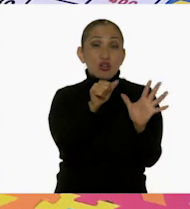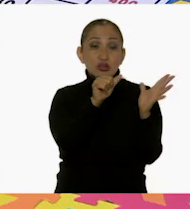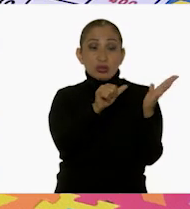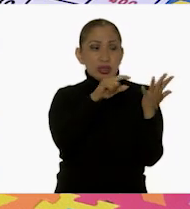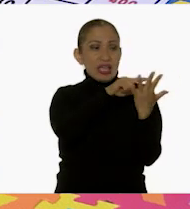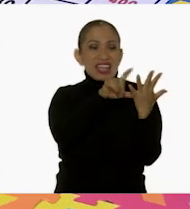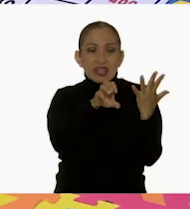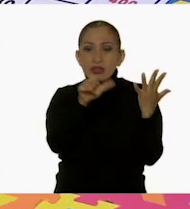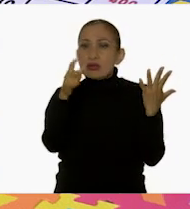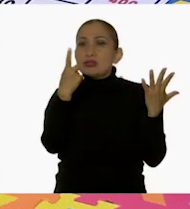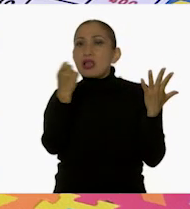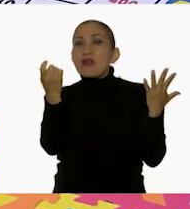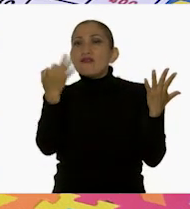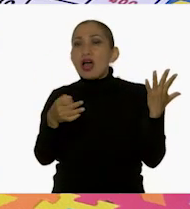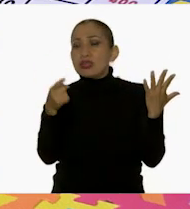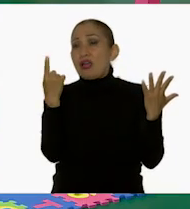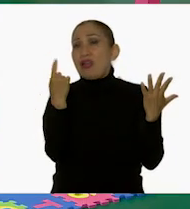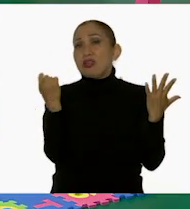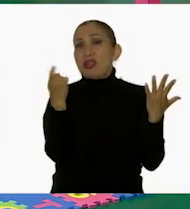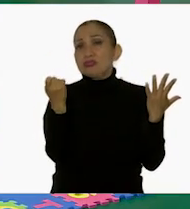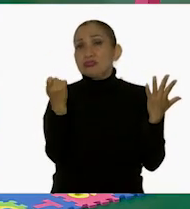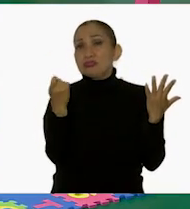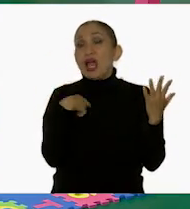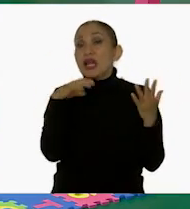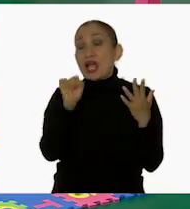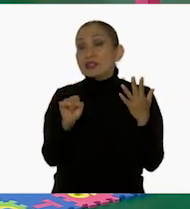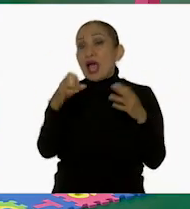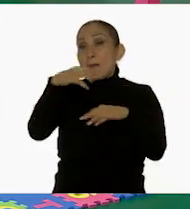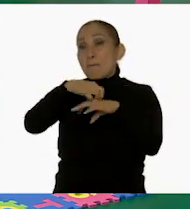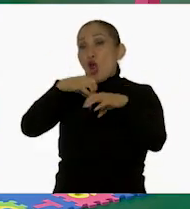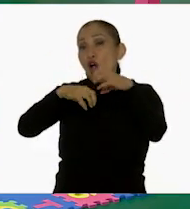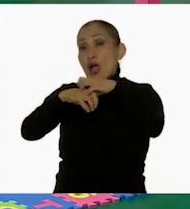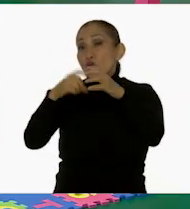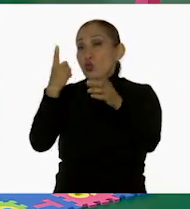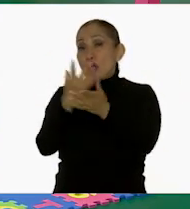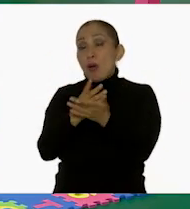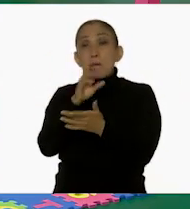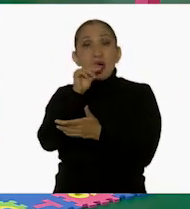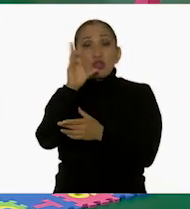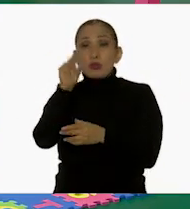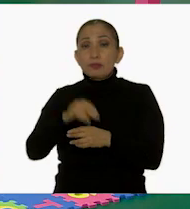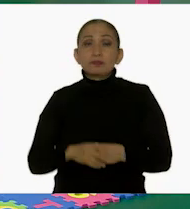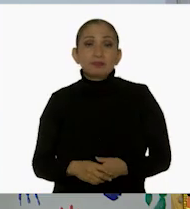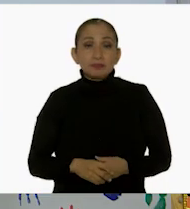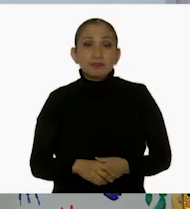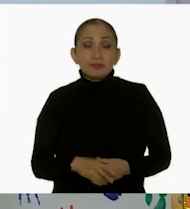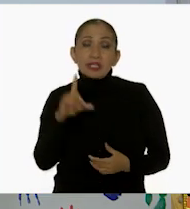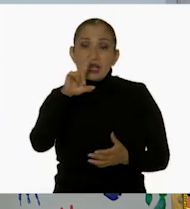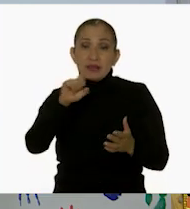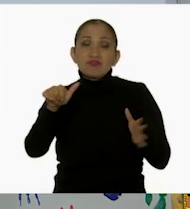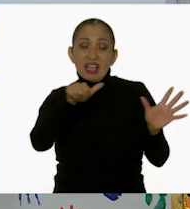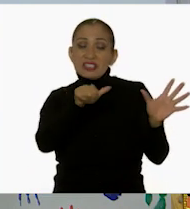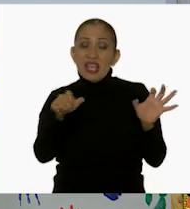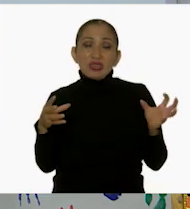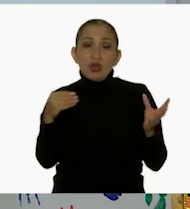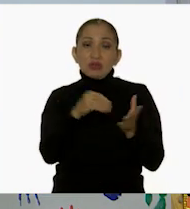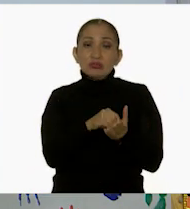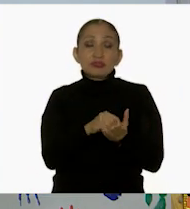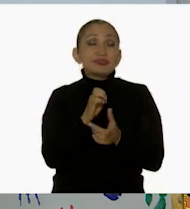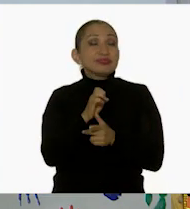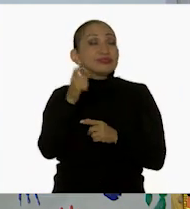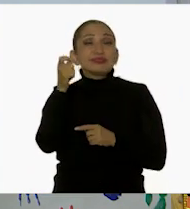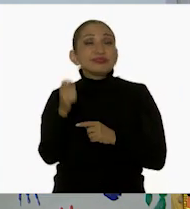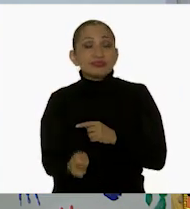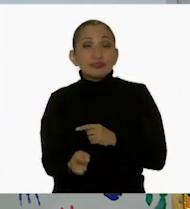pesitos. Entonces nada más te alcanzaría para los bloques. Ajá, nada más para los bloques. Serían los 600. Entonces quiere decir,